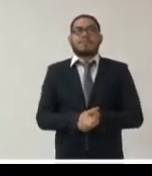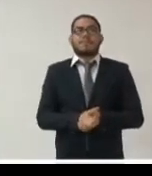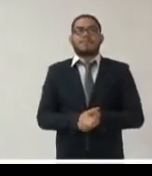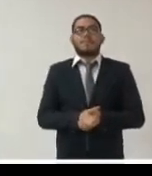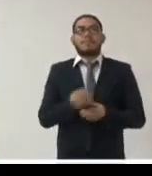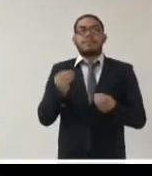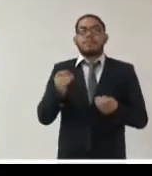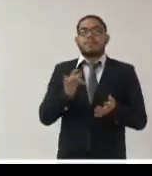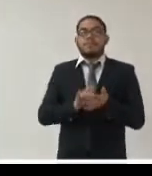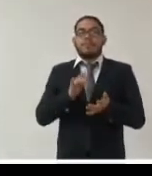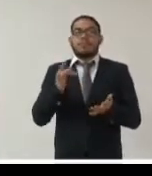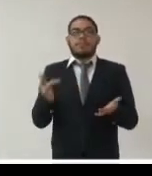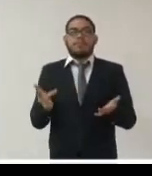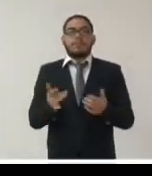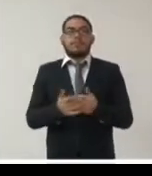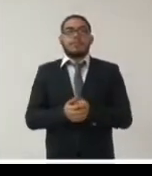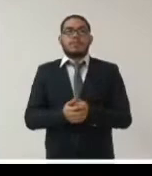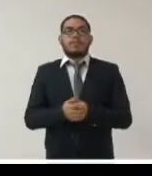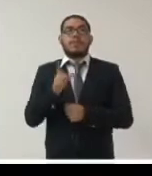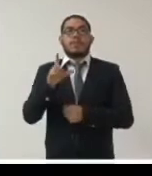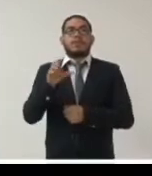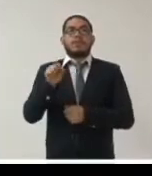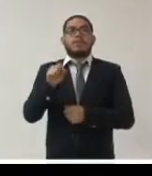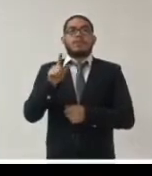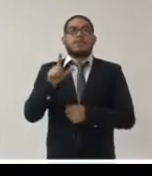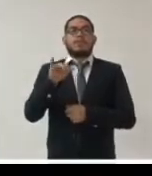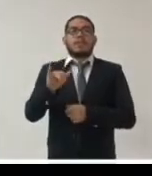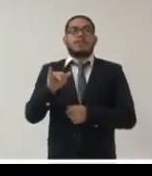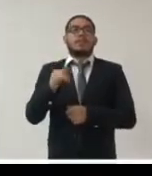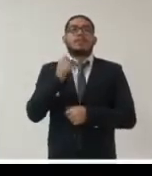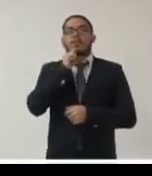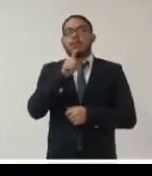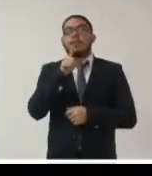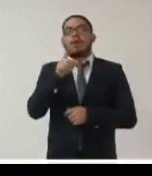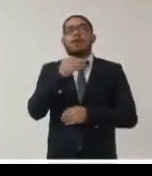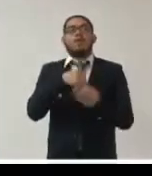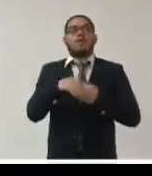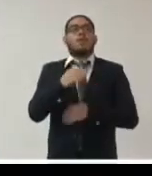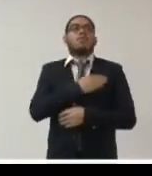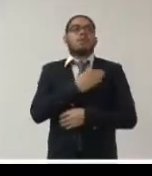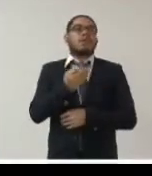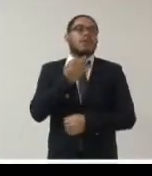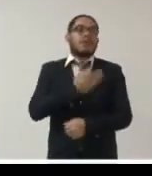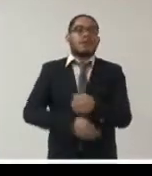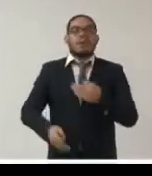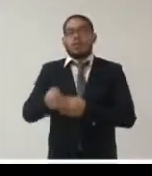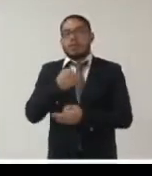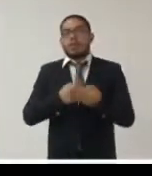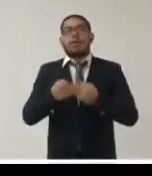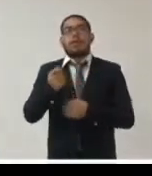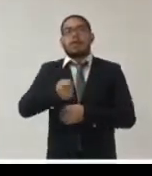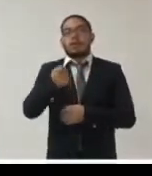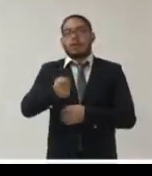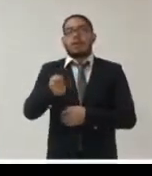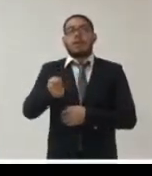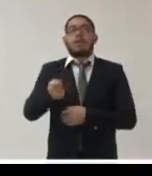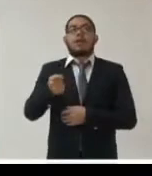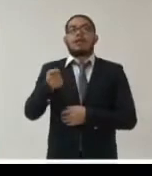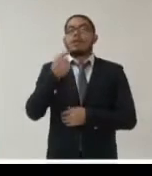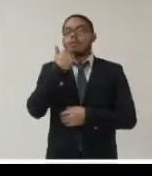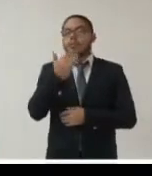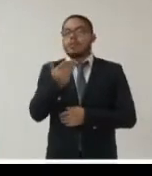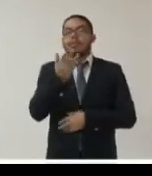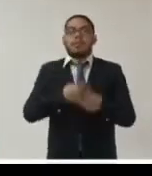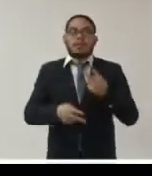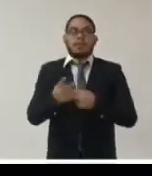muchas gracias leslie buenas tardes a todas y a todos me da mucho gusto saludarlos y darles la bienvenida a